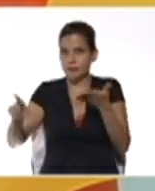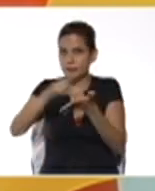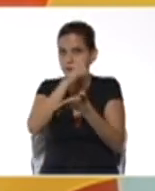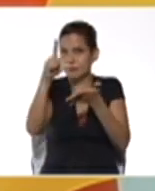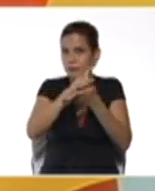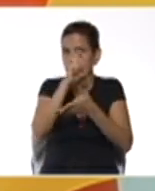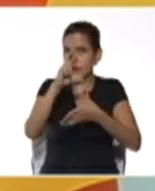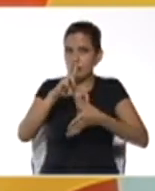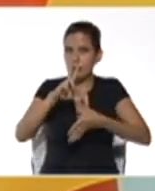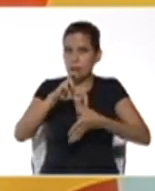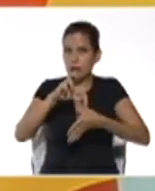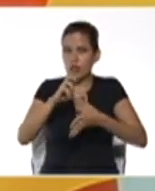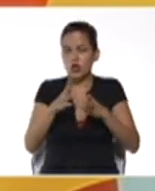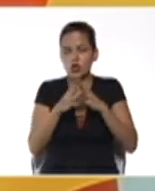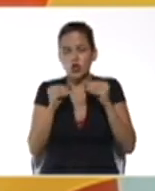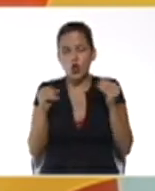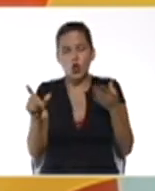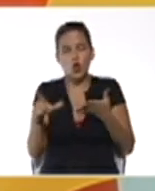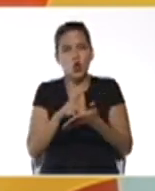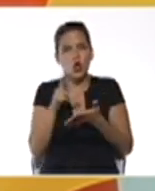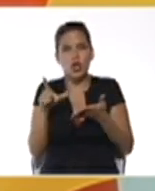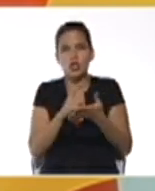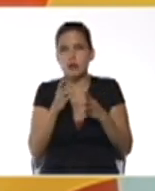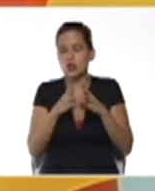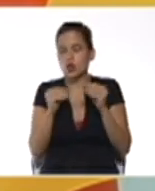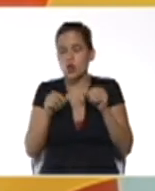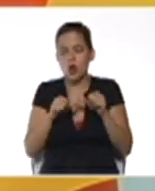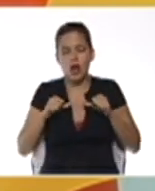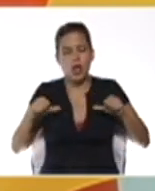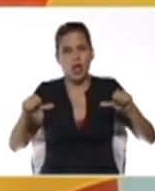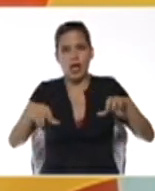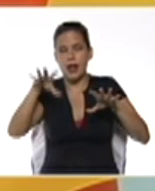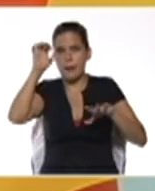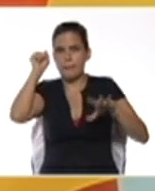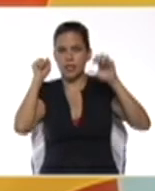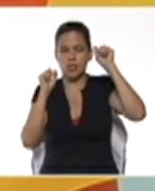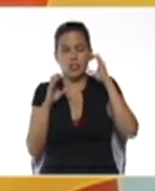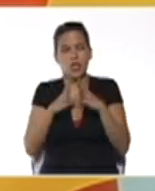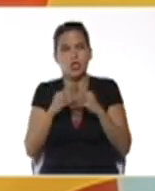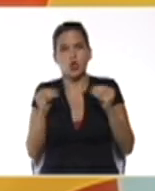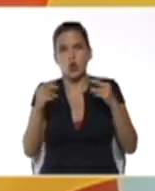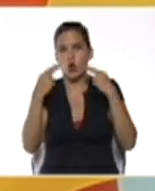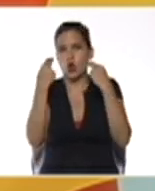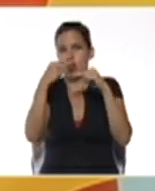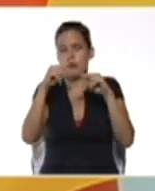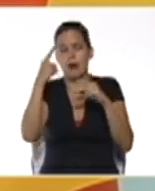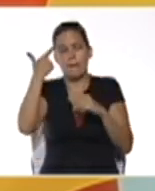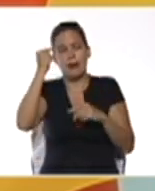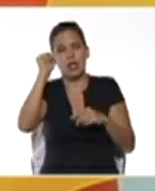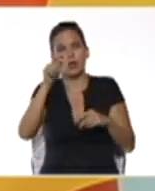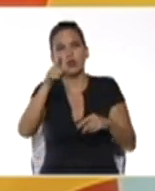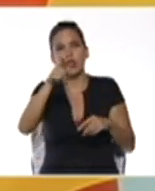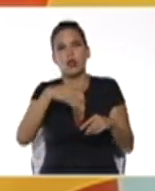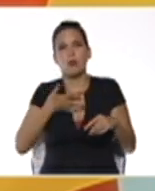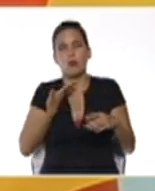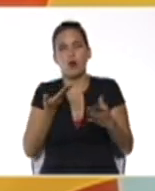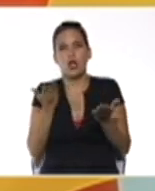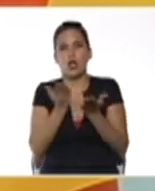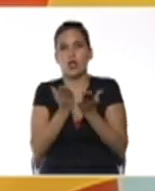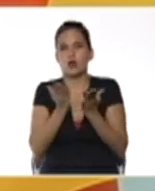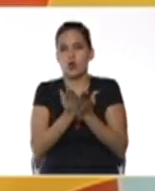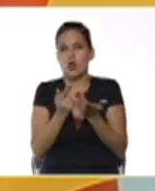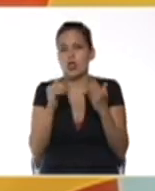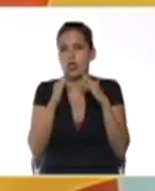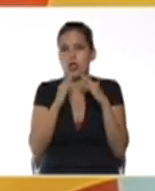Bicentenario se trata de todos los libros en todas las áreas de aprendizaje y en todos los niveles para que ustedes puedan estudiar desde casa no solamente